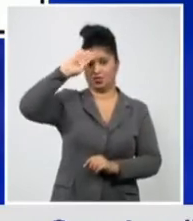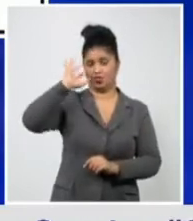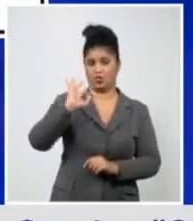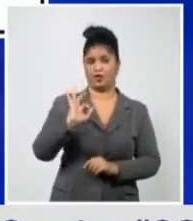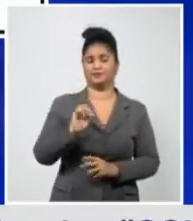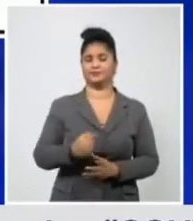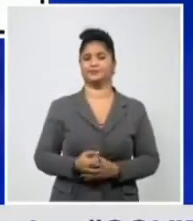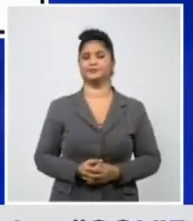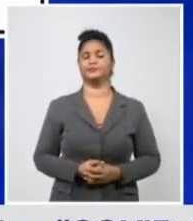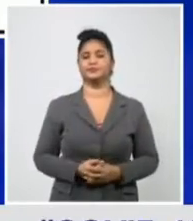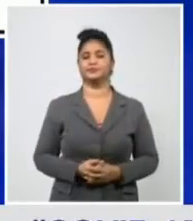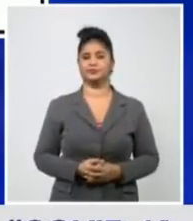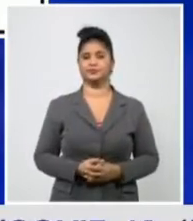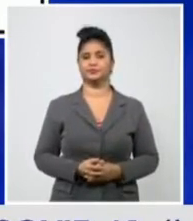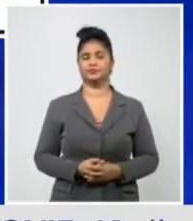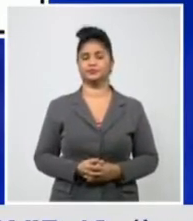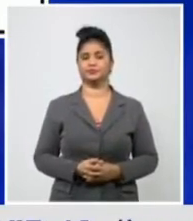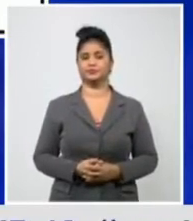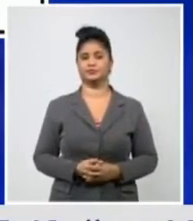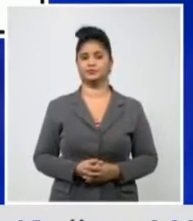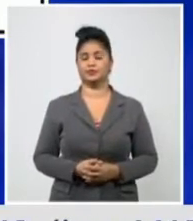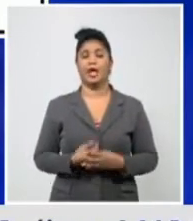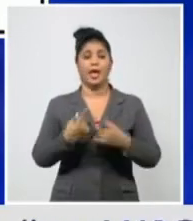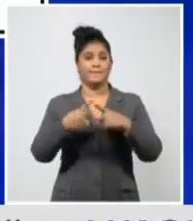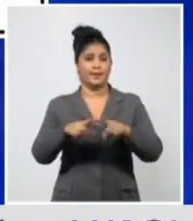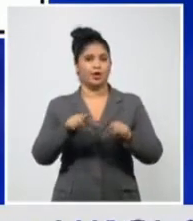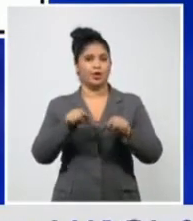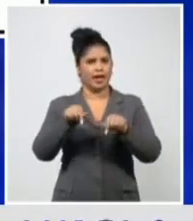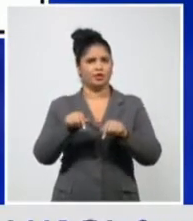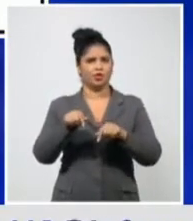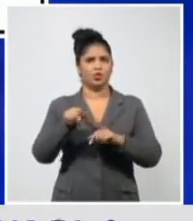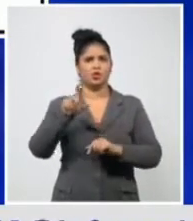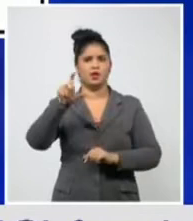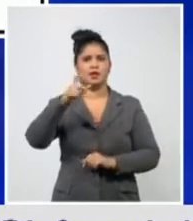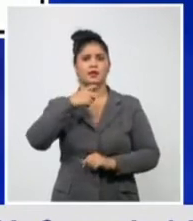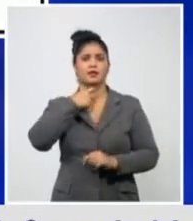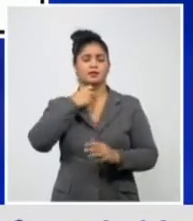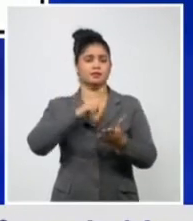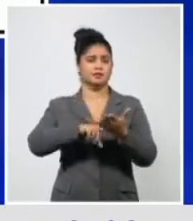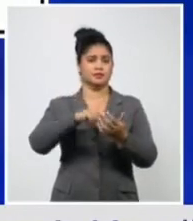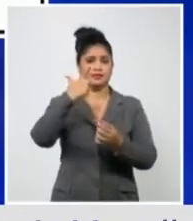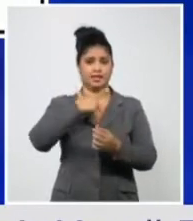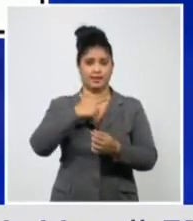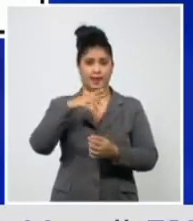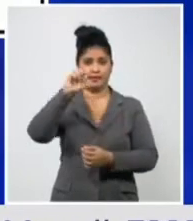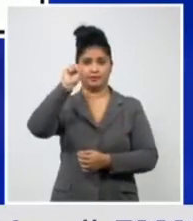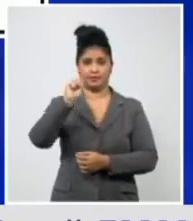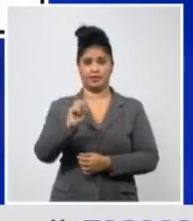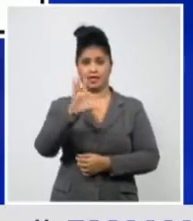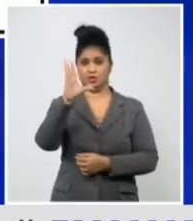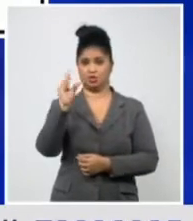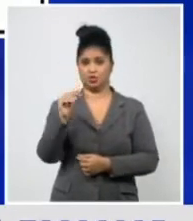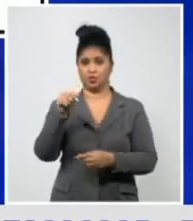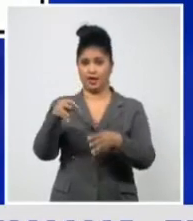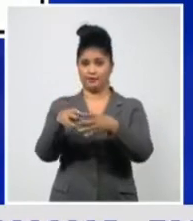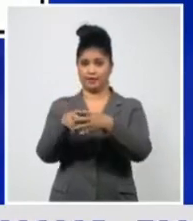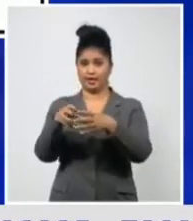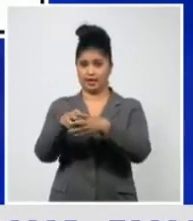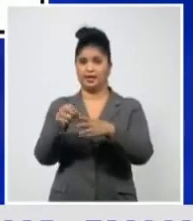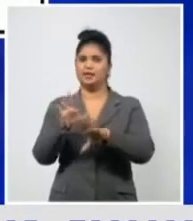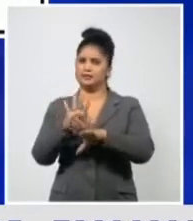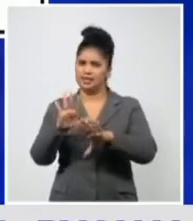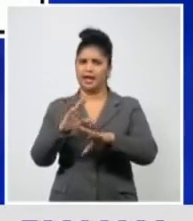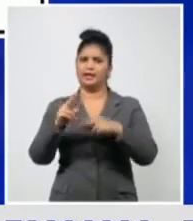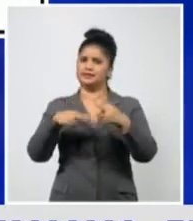Sudafricana, y en su momento, quizás frente a la cepa del Reino Unido, si es que la llegamos a detectar en el país.